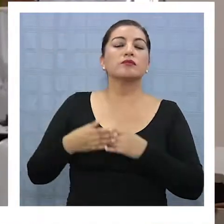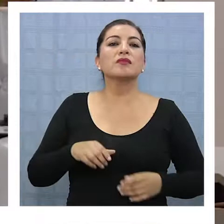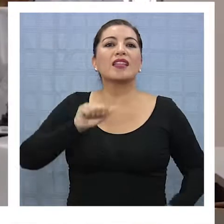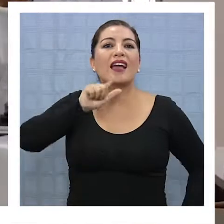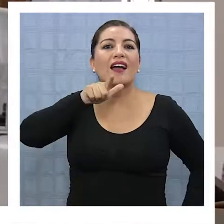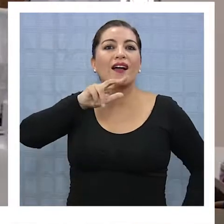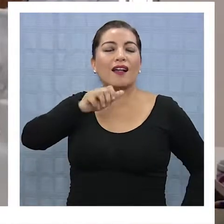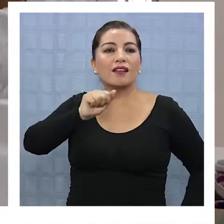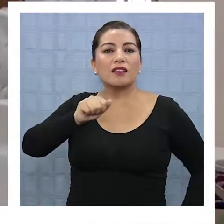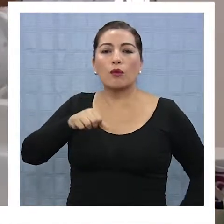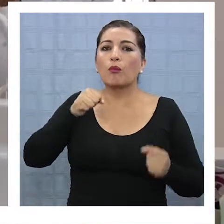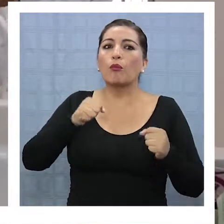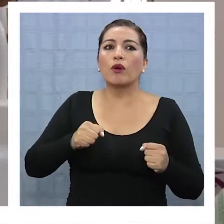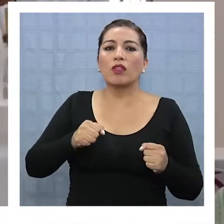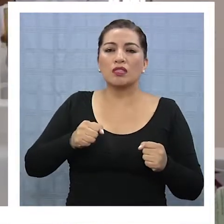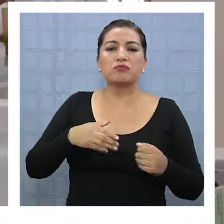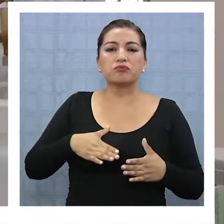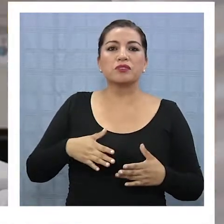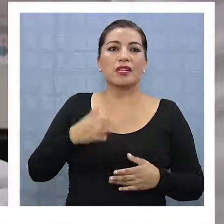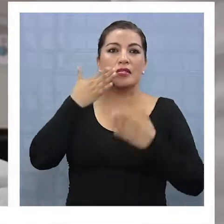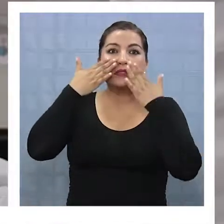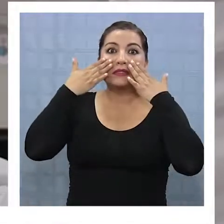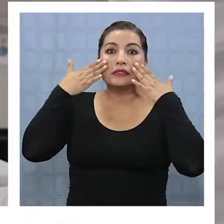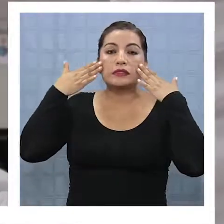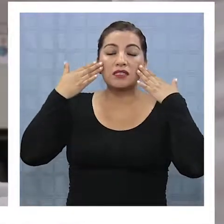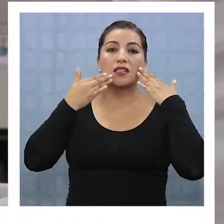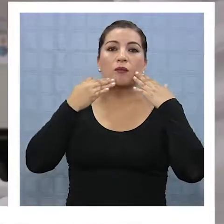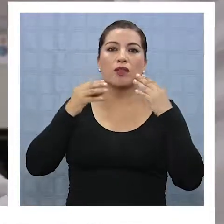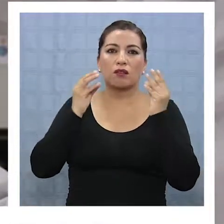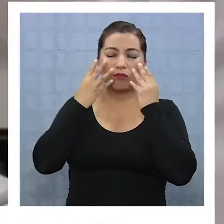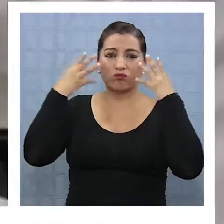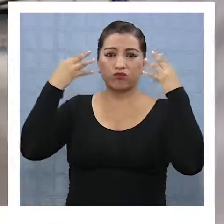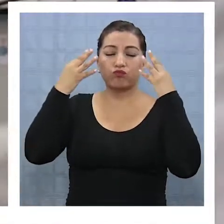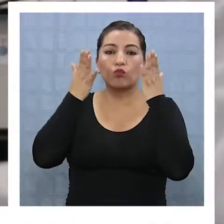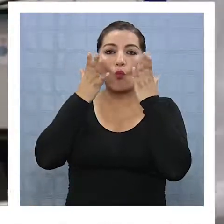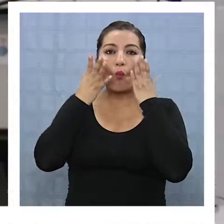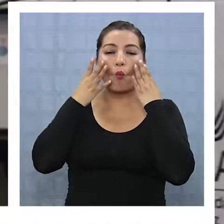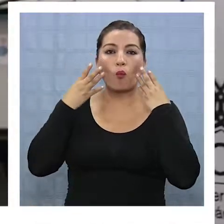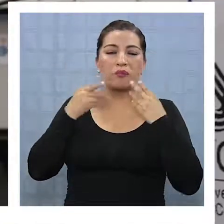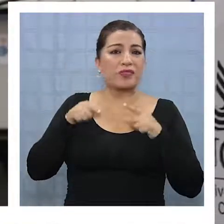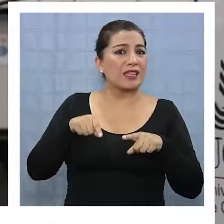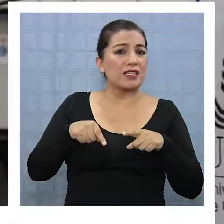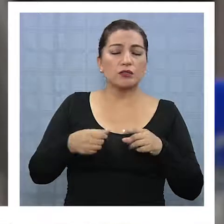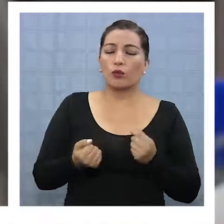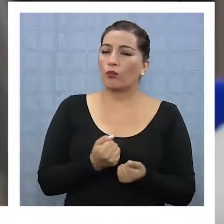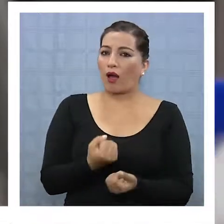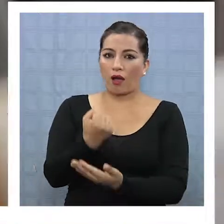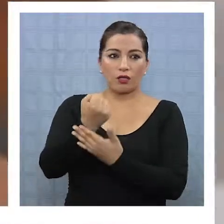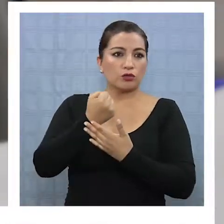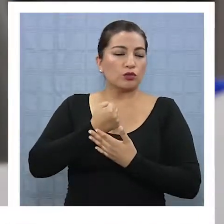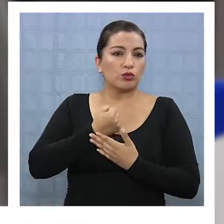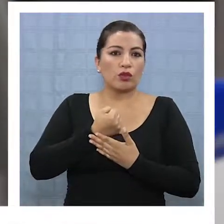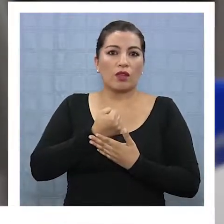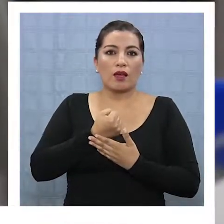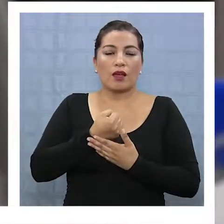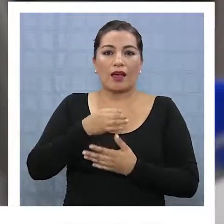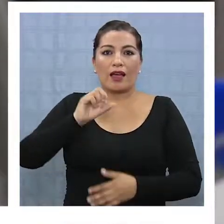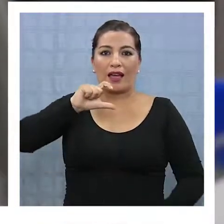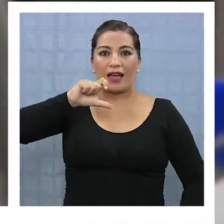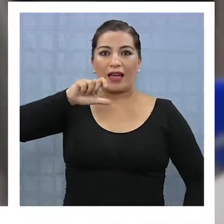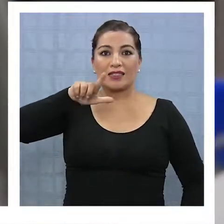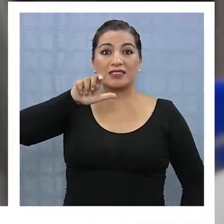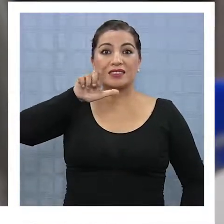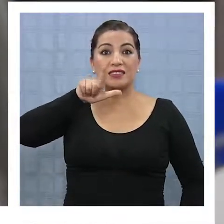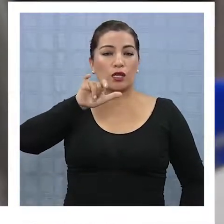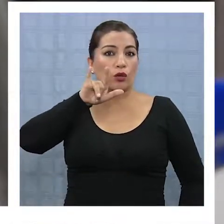microalgas tienen efectos antioxidantes y antiinflamatorios, que generan grandes beneficios a las células humanas.